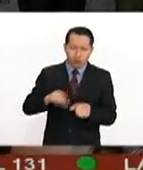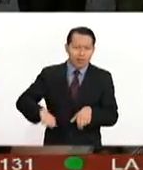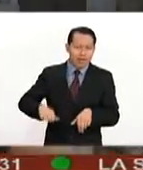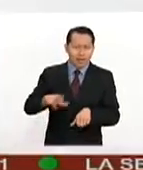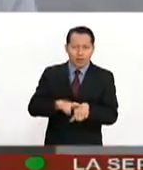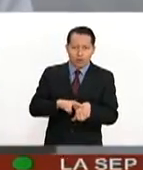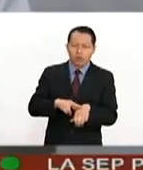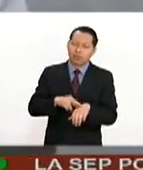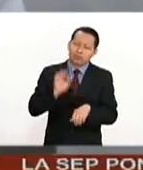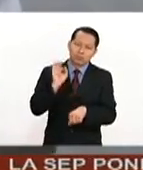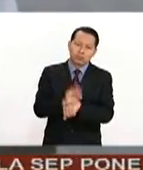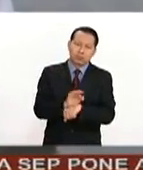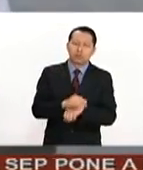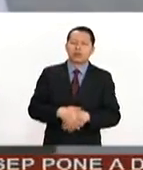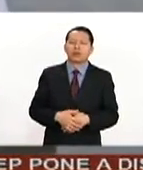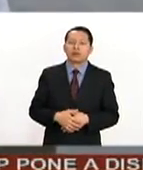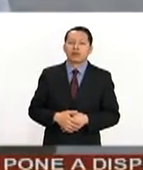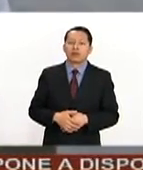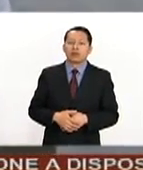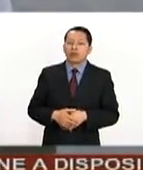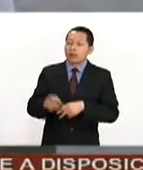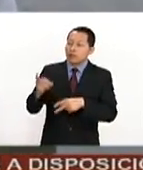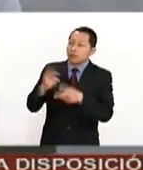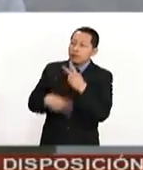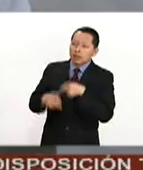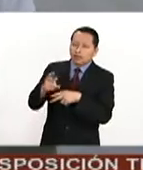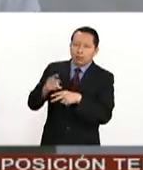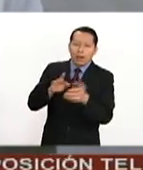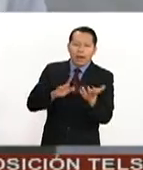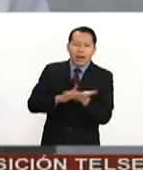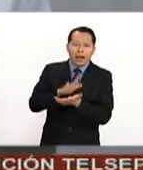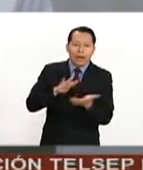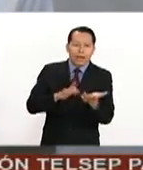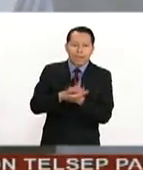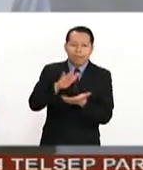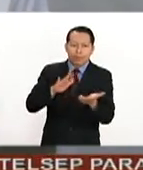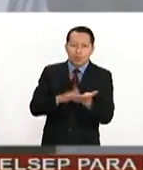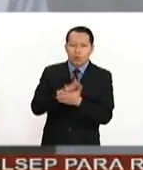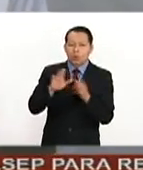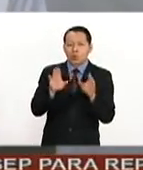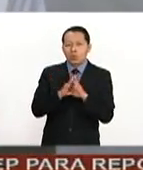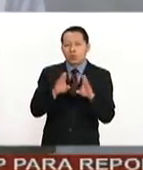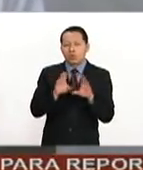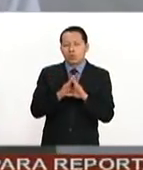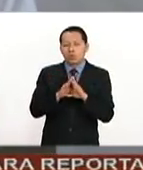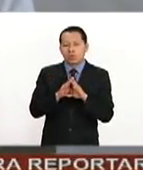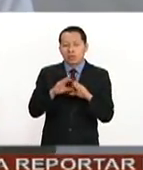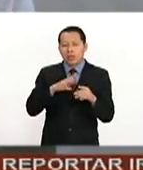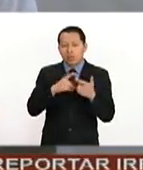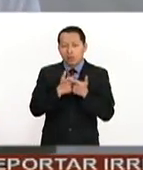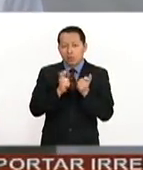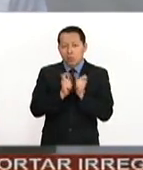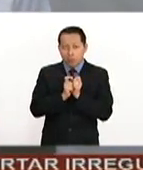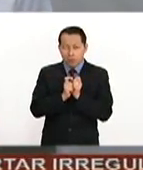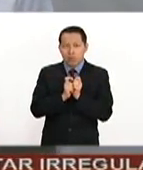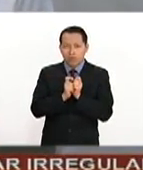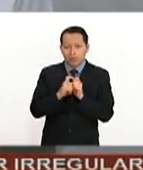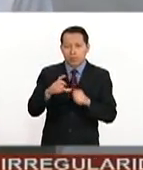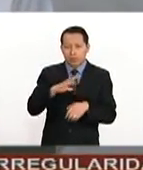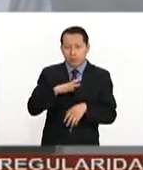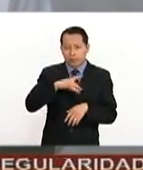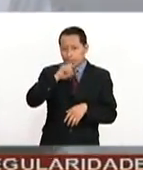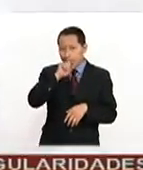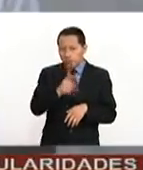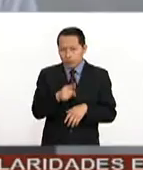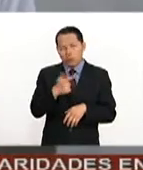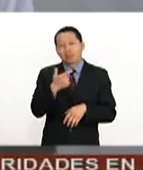Nosotros venimos a traer el apoyo en una división más, en un grupo más de la